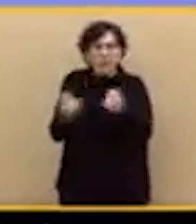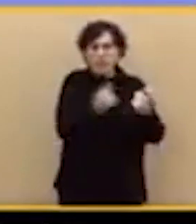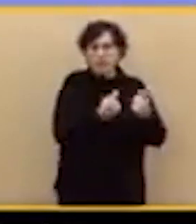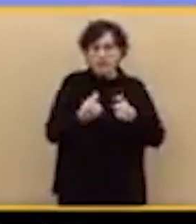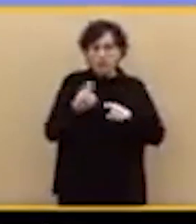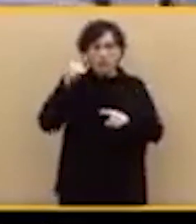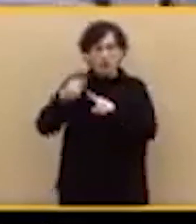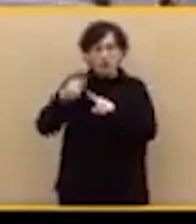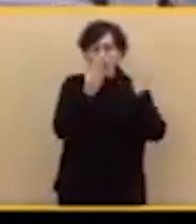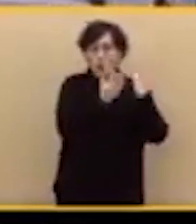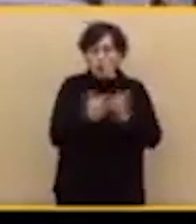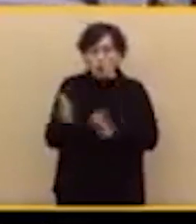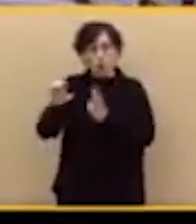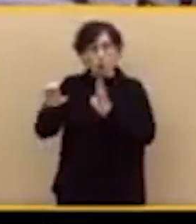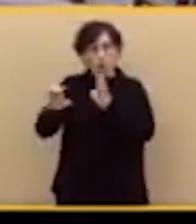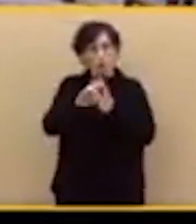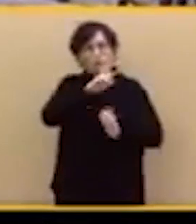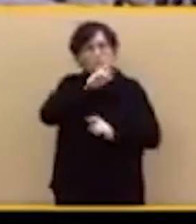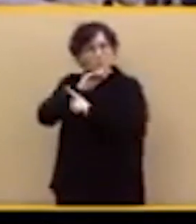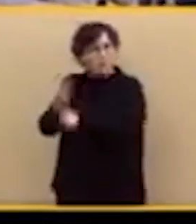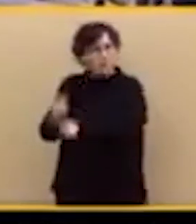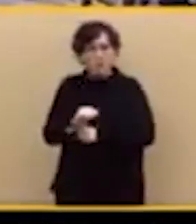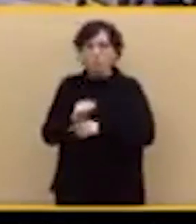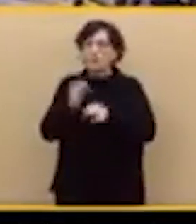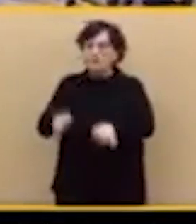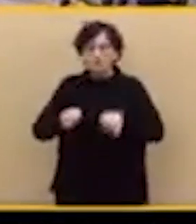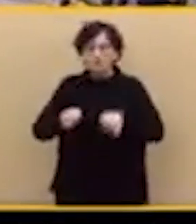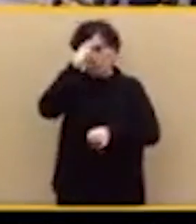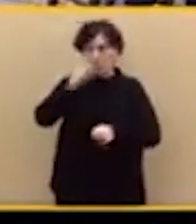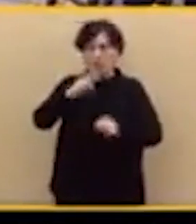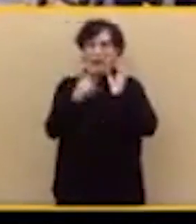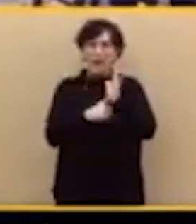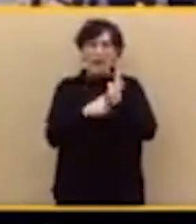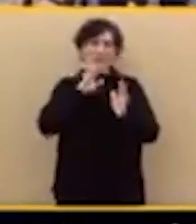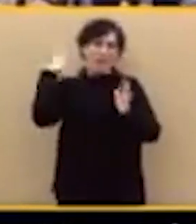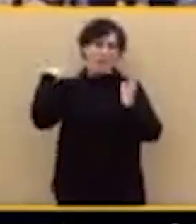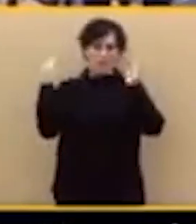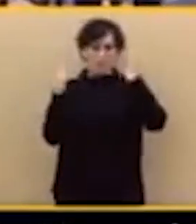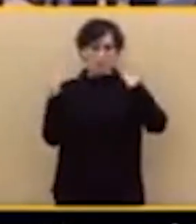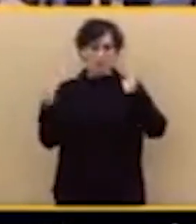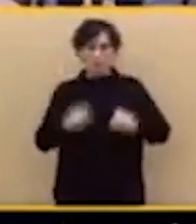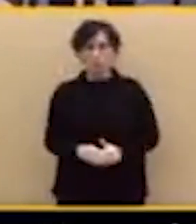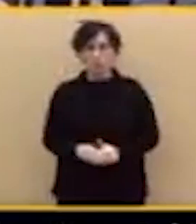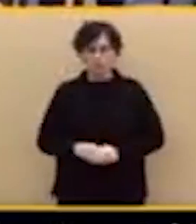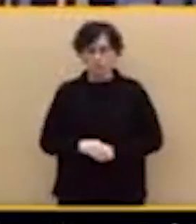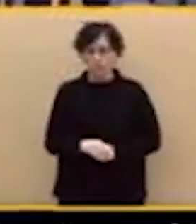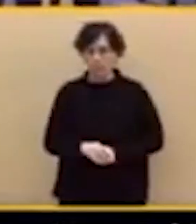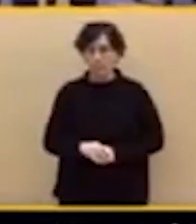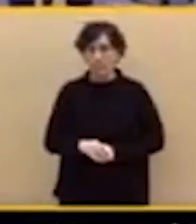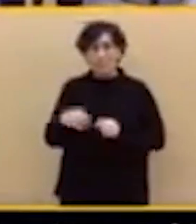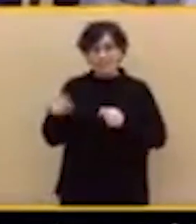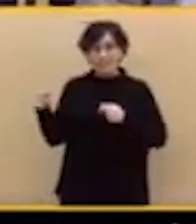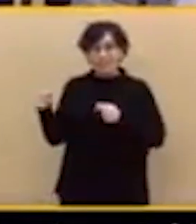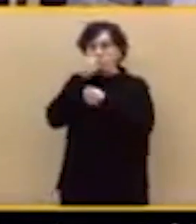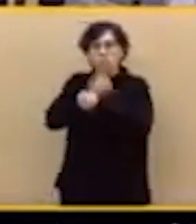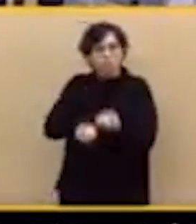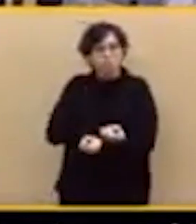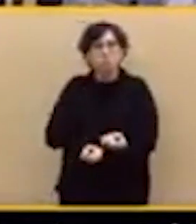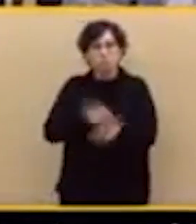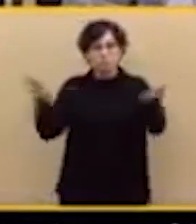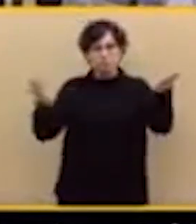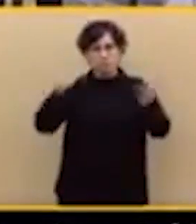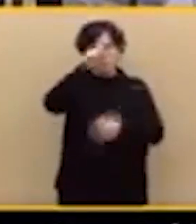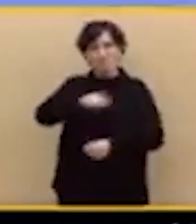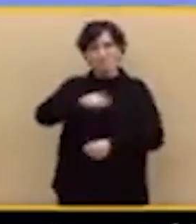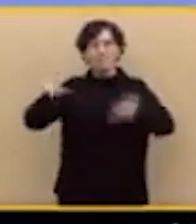orden constitucional dentro de la legalidad vigente. Así lo comunicó a todos los españoles en un mensaje